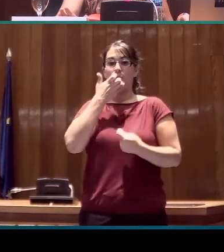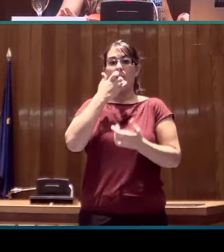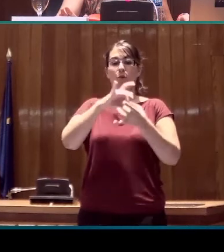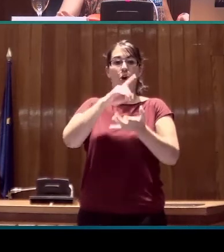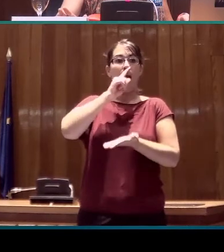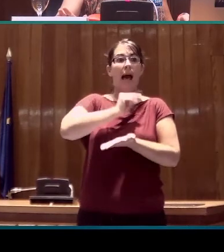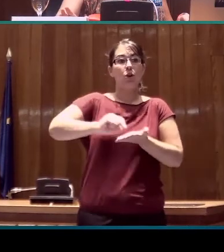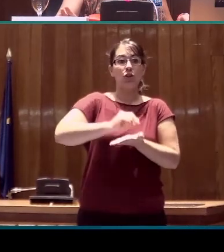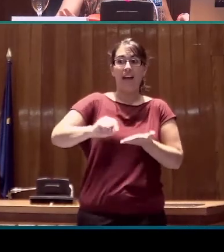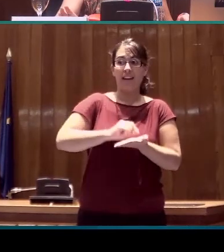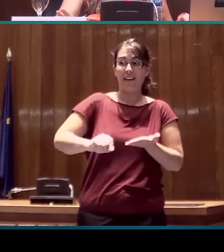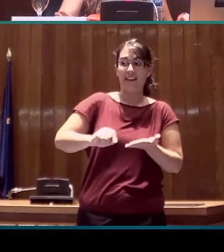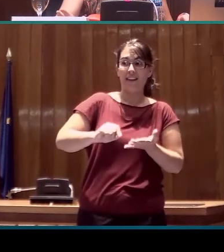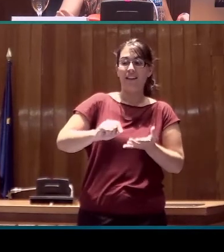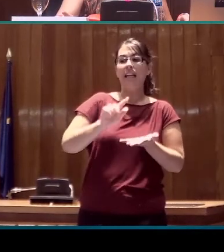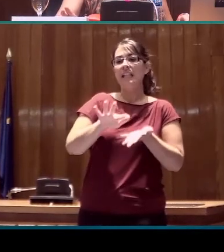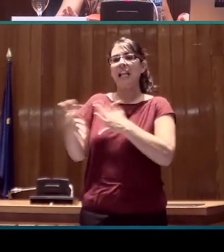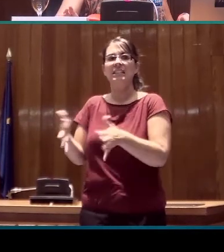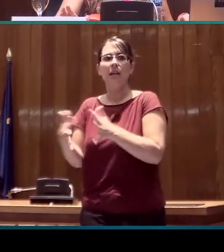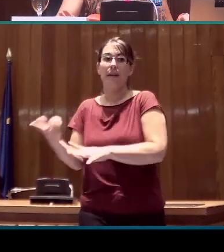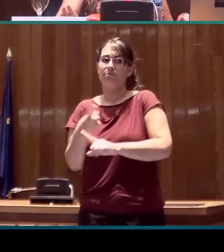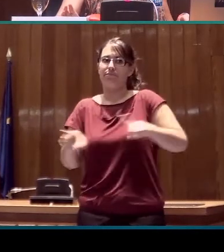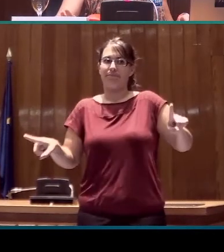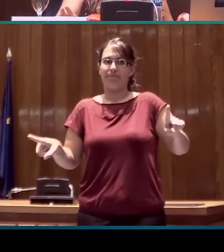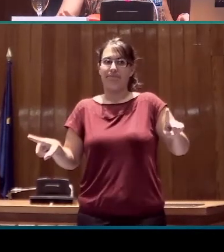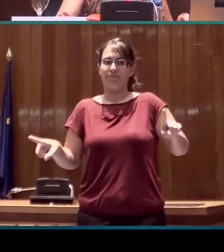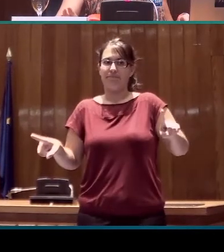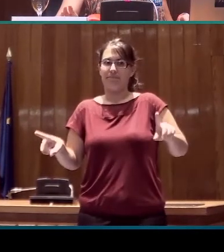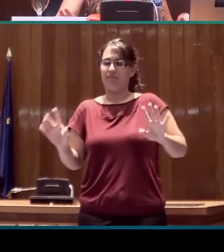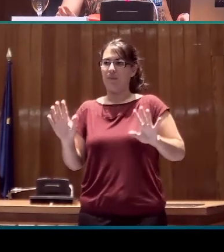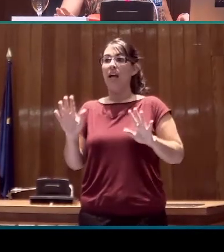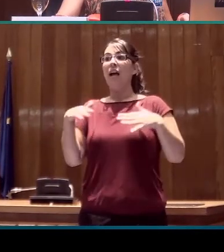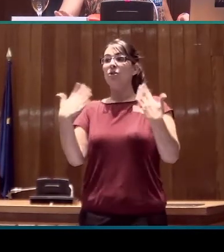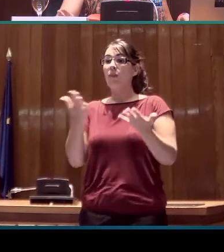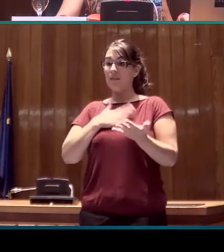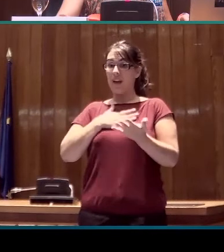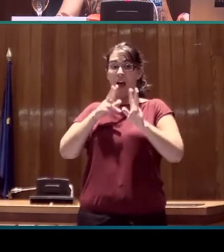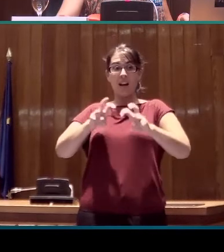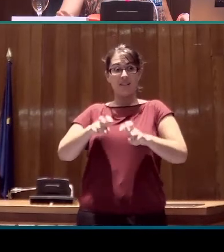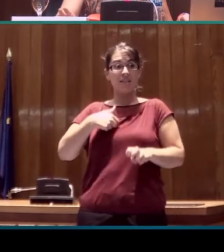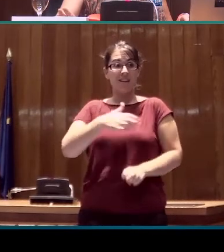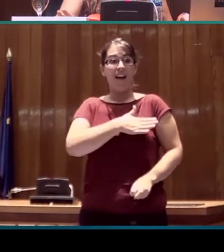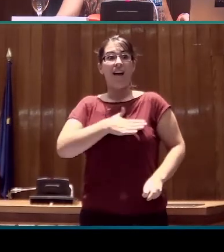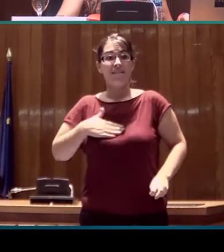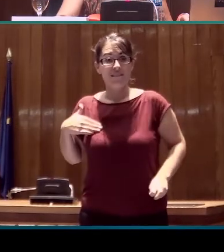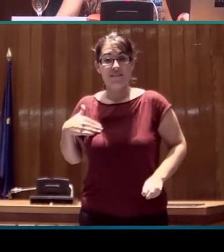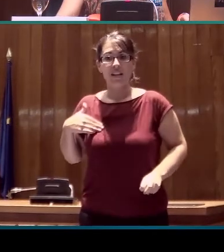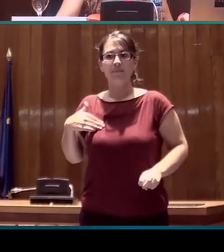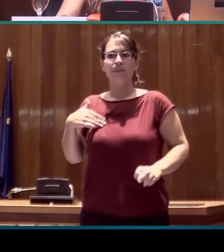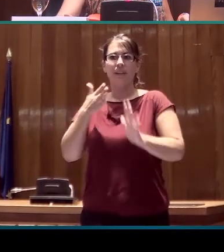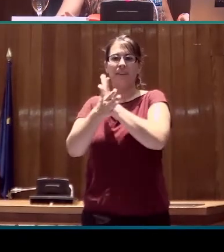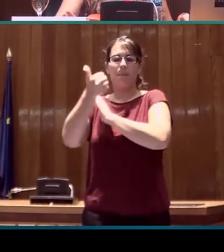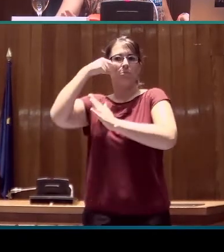no es lo mismo transcribir que anotar. Y para un análisis como el que nos proponemos, que va hacia la gramática,